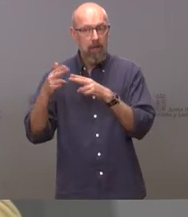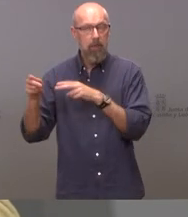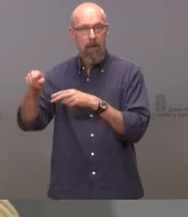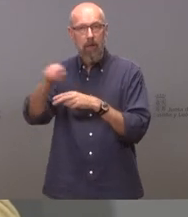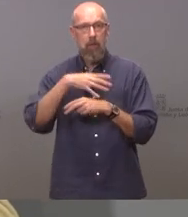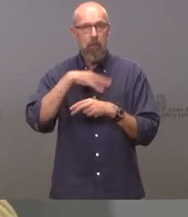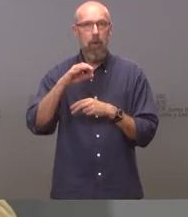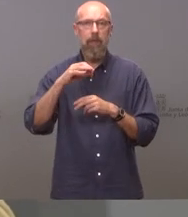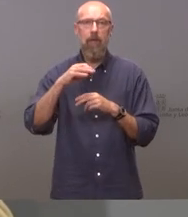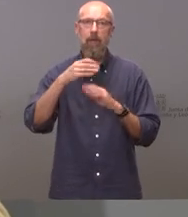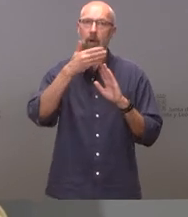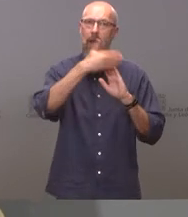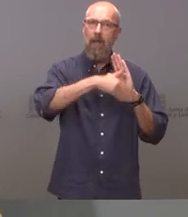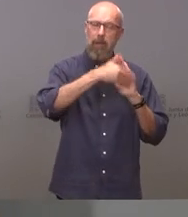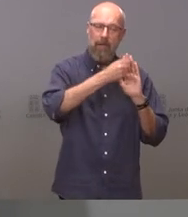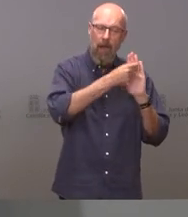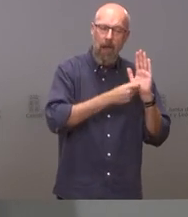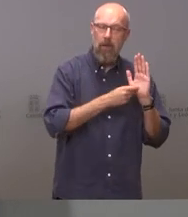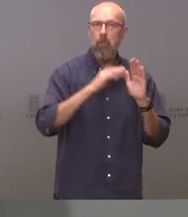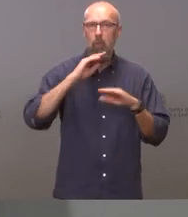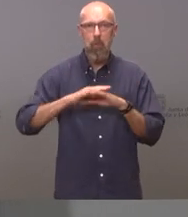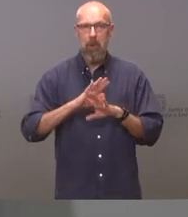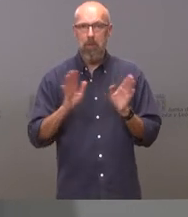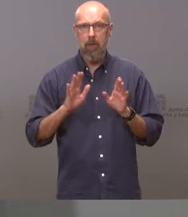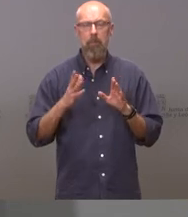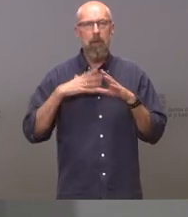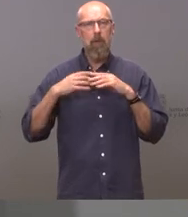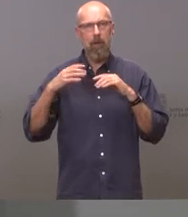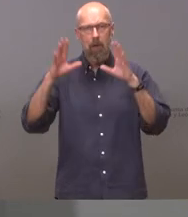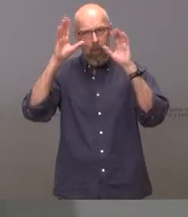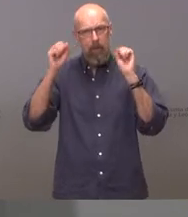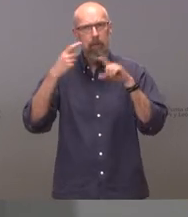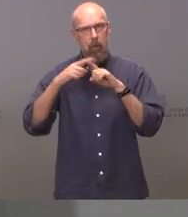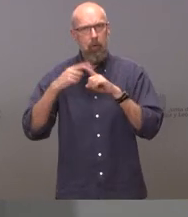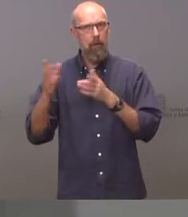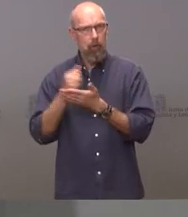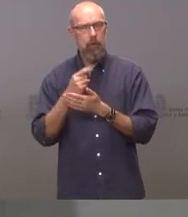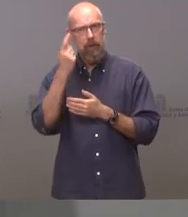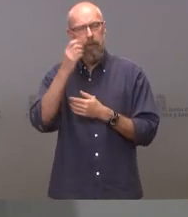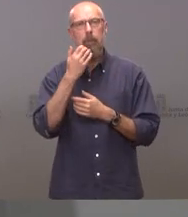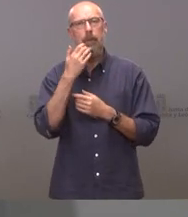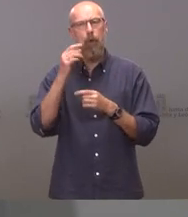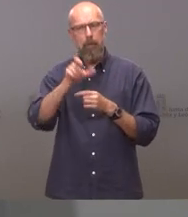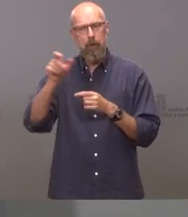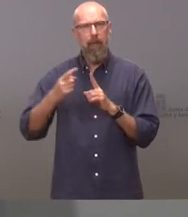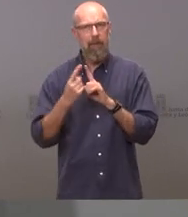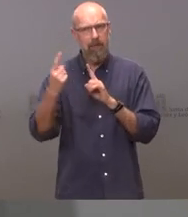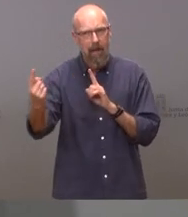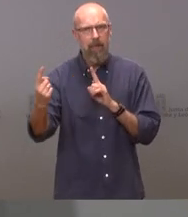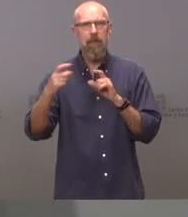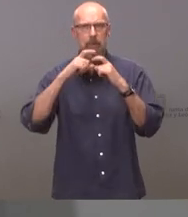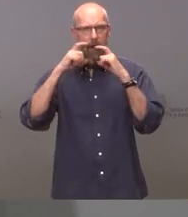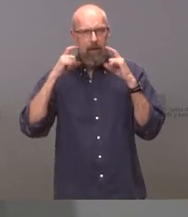las restricciones que están en vigor los bares tienen que estar en el aforo que deben la gente tiene que estar en la distancia tiene que estar con la